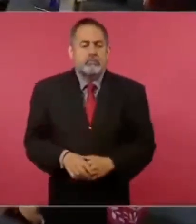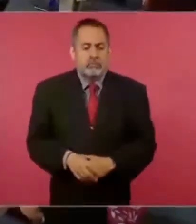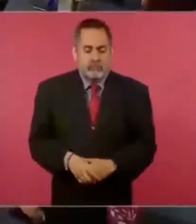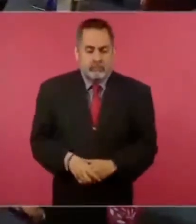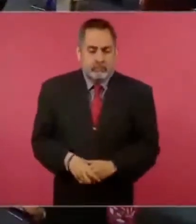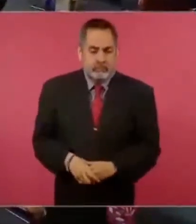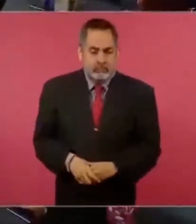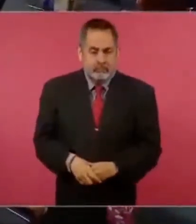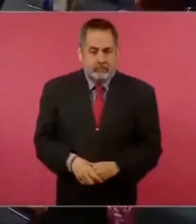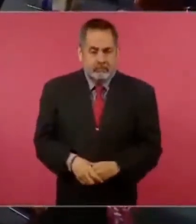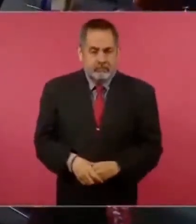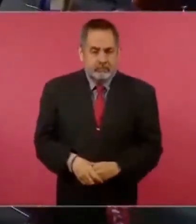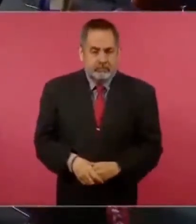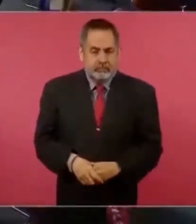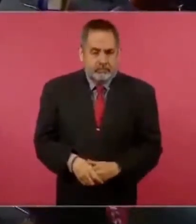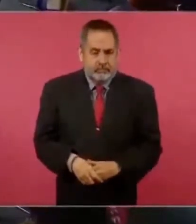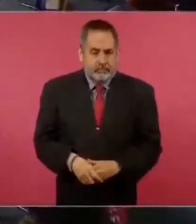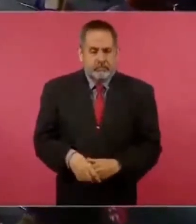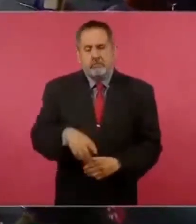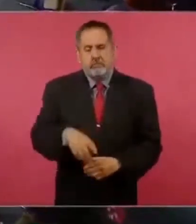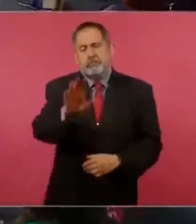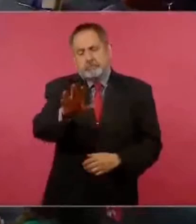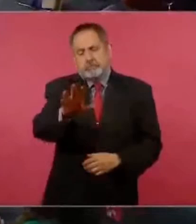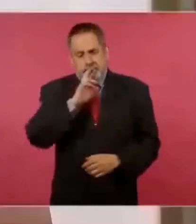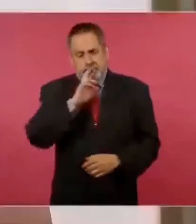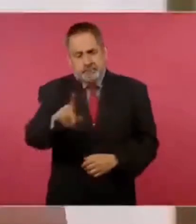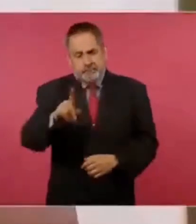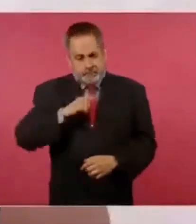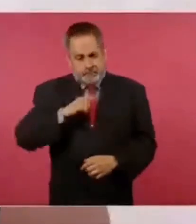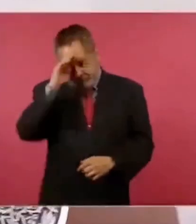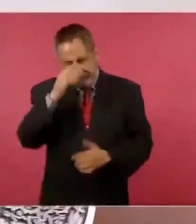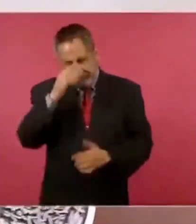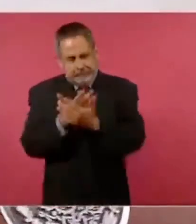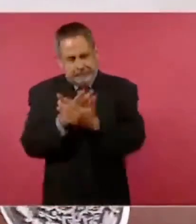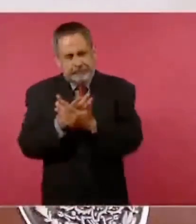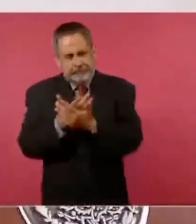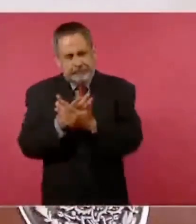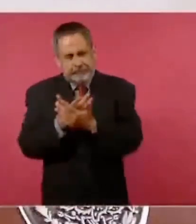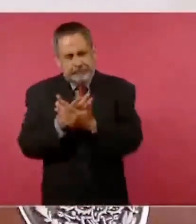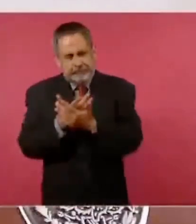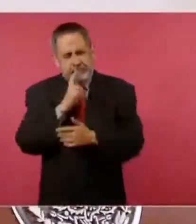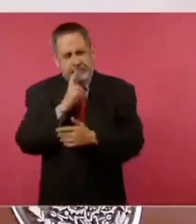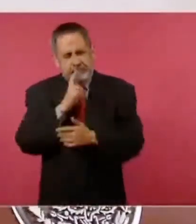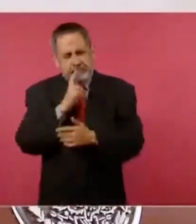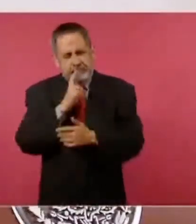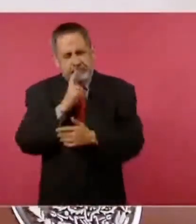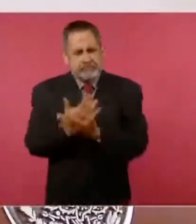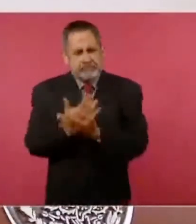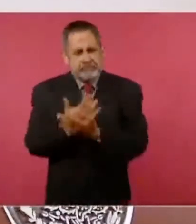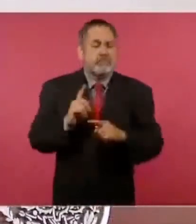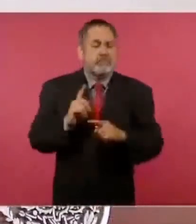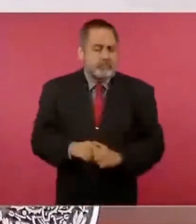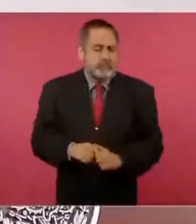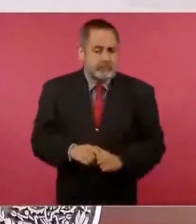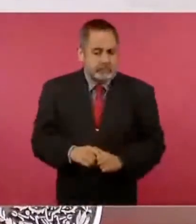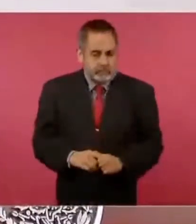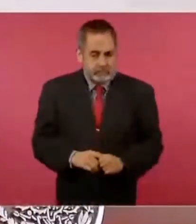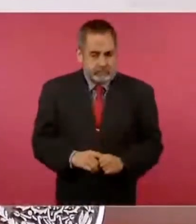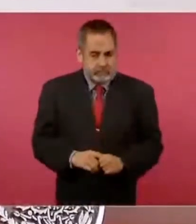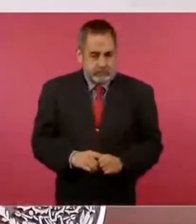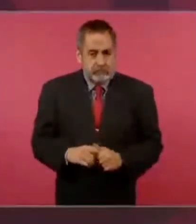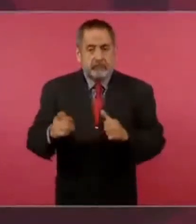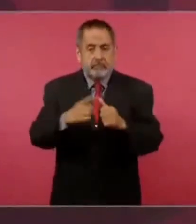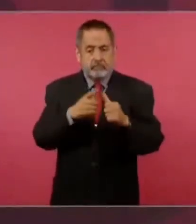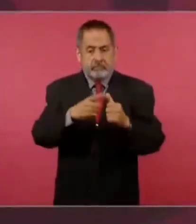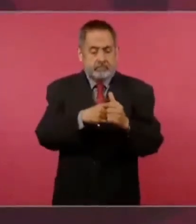hay que esperar a que reciba su